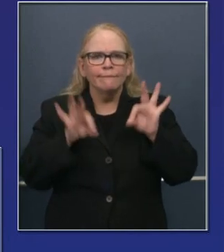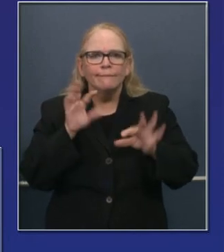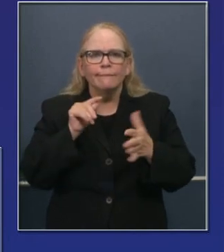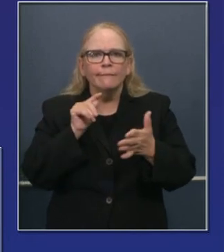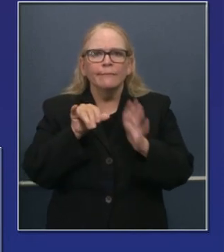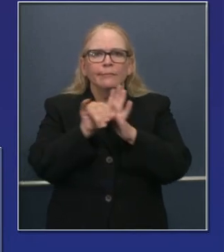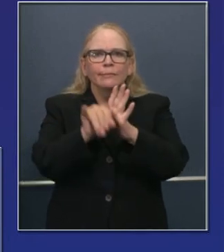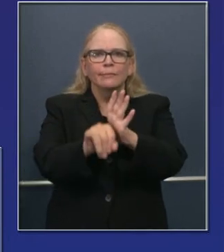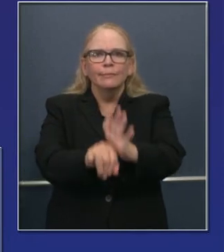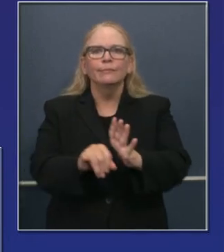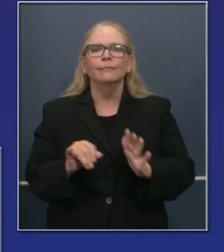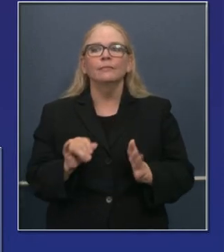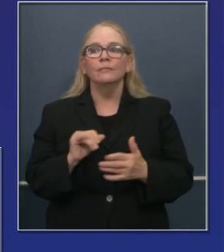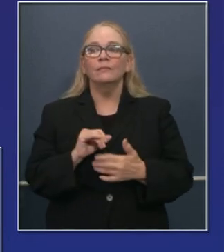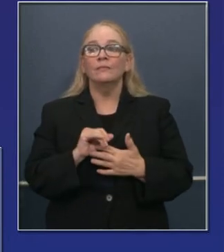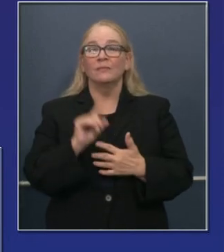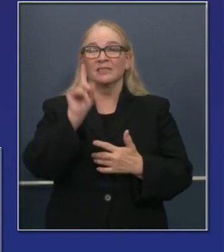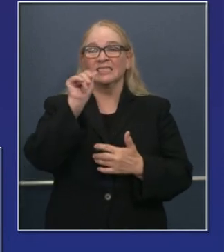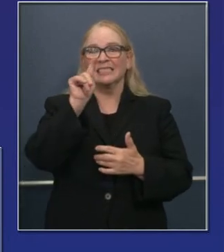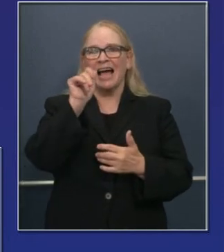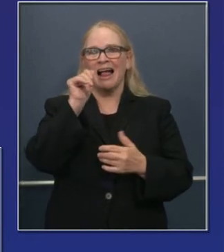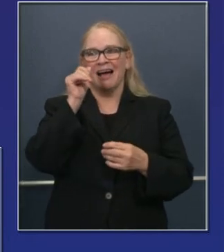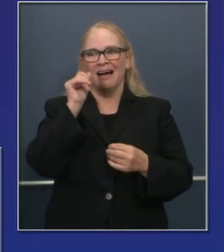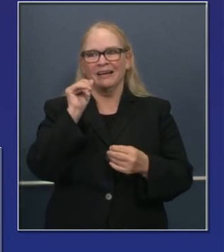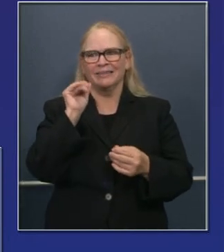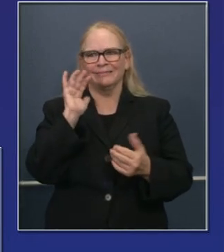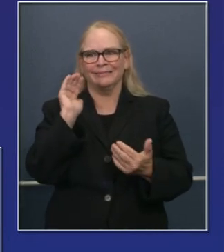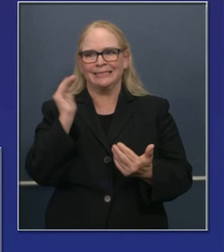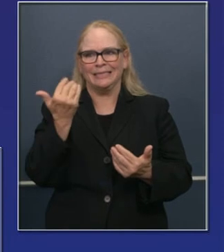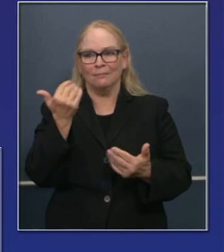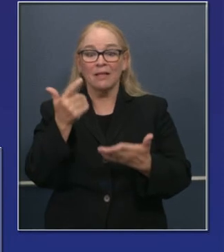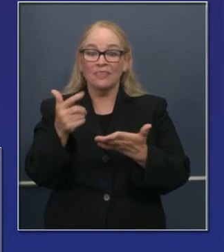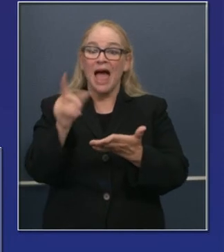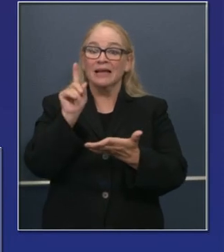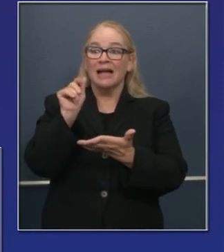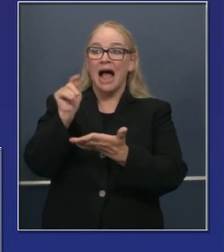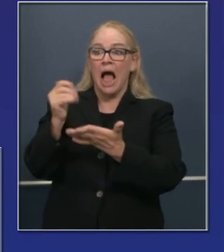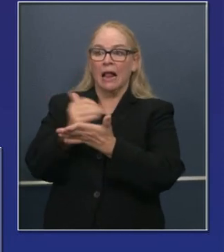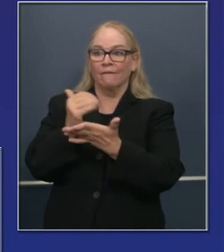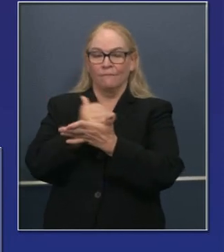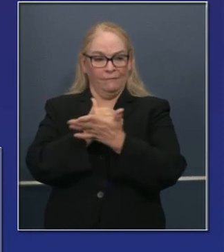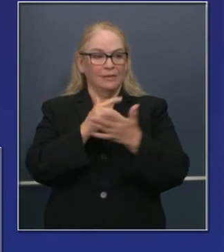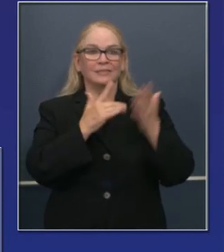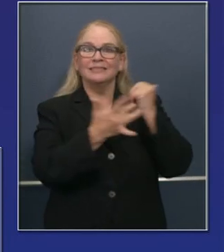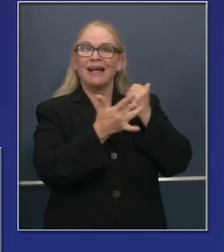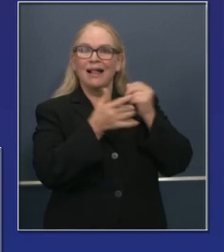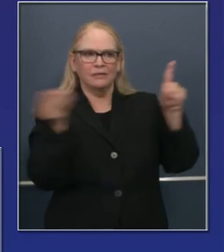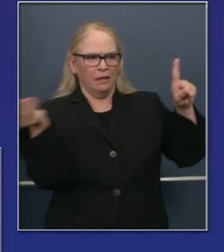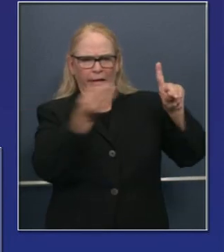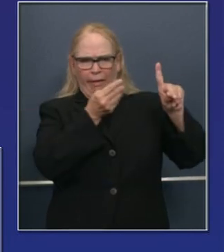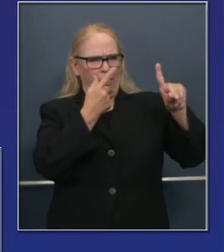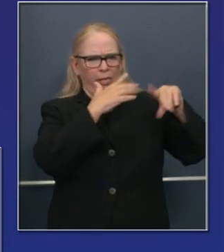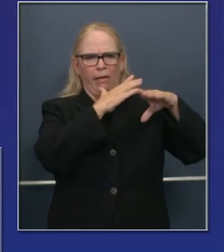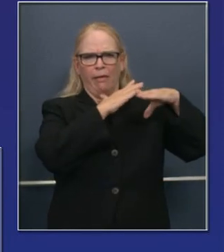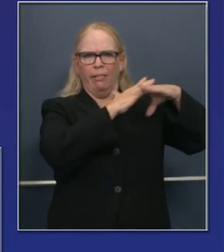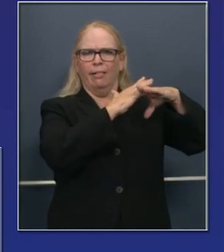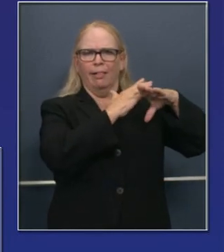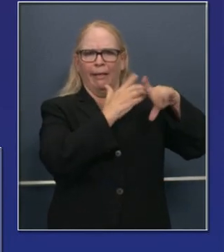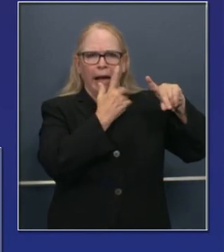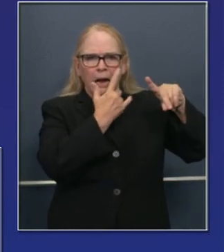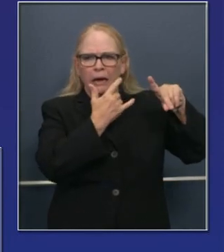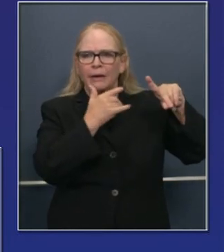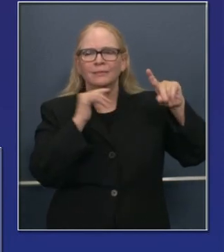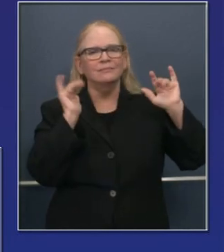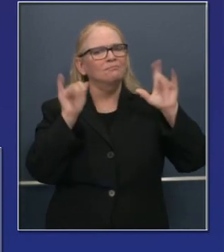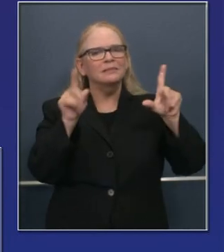descubierto sobre algunos de los retos en cuanto a datos. Algunos de los problemas técnicos que descubrimos y que